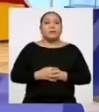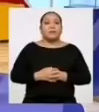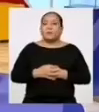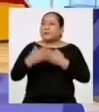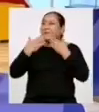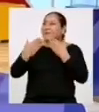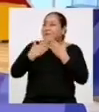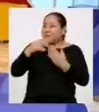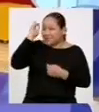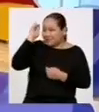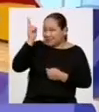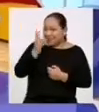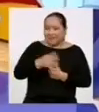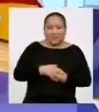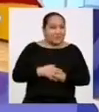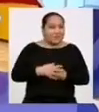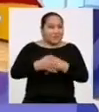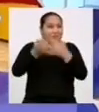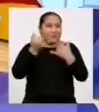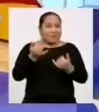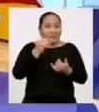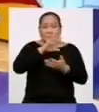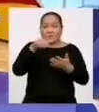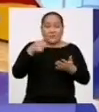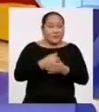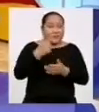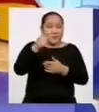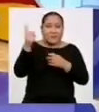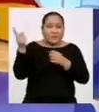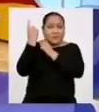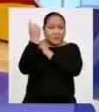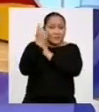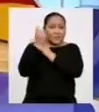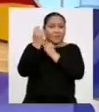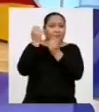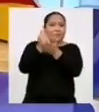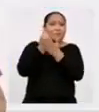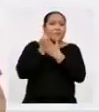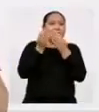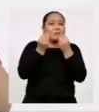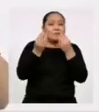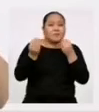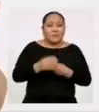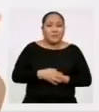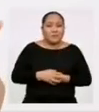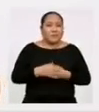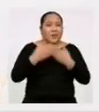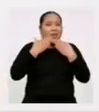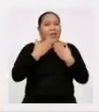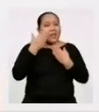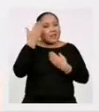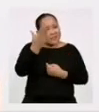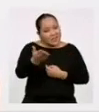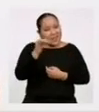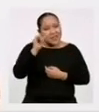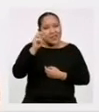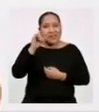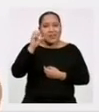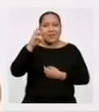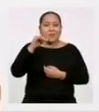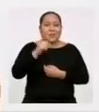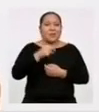Muchas gracias profesora Hoy todo lo que nos ha enseñado Nos va a servir muchísimo Las gracias a ti, Jeremis